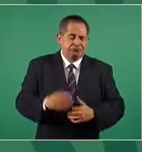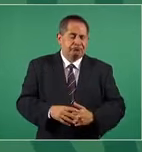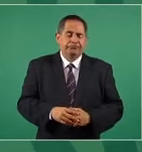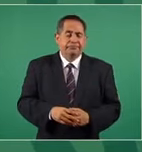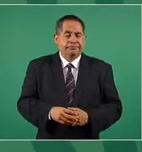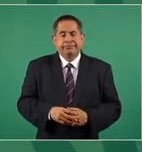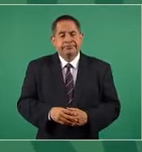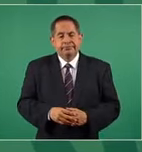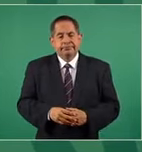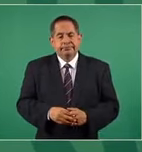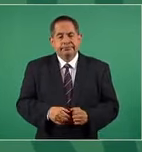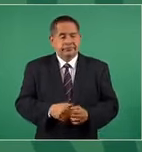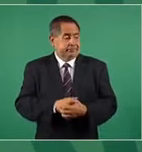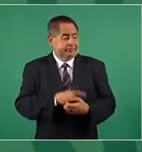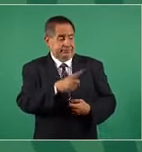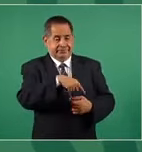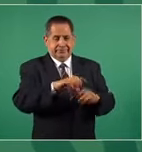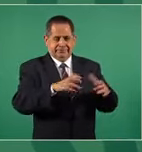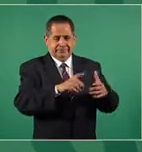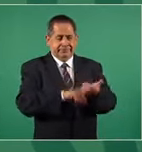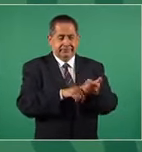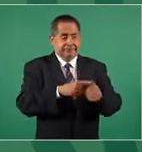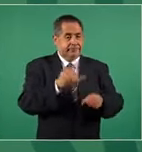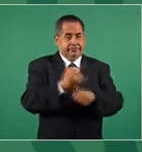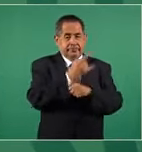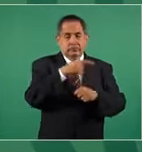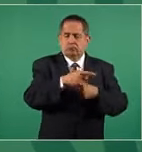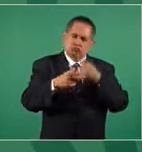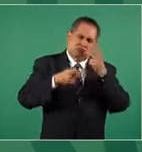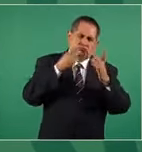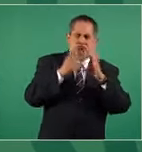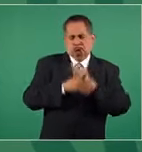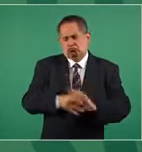Estos intelectuales orgánicos hablaban de eso,